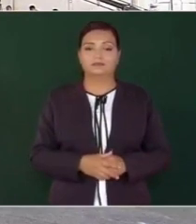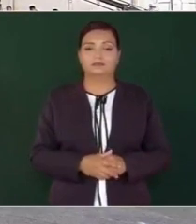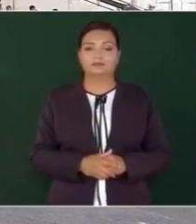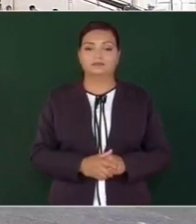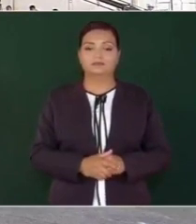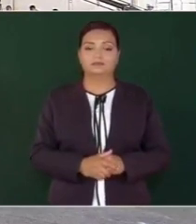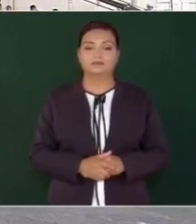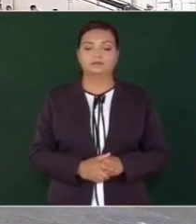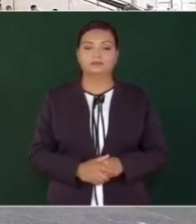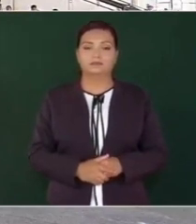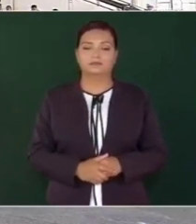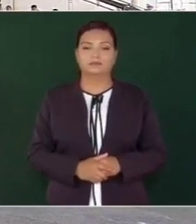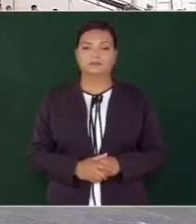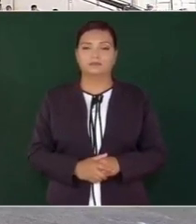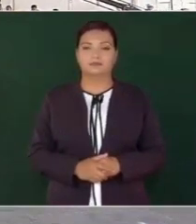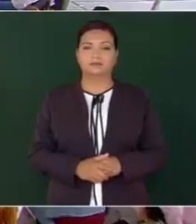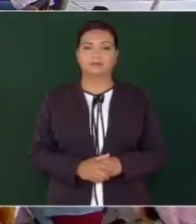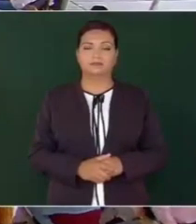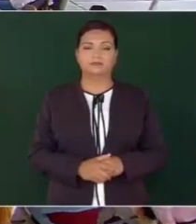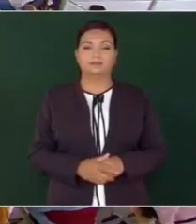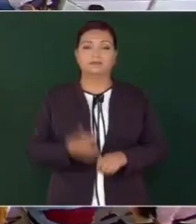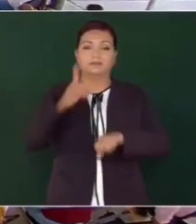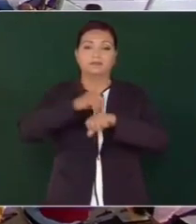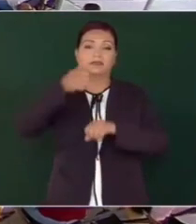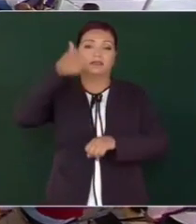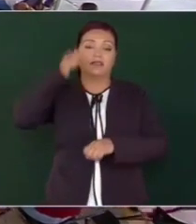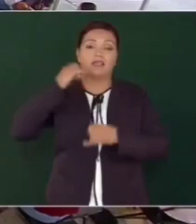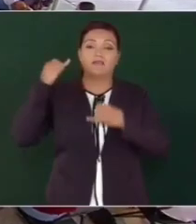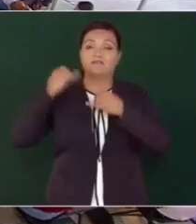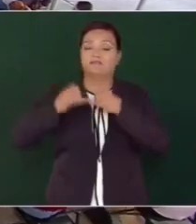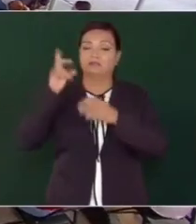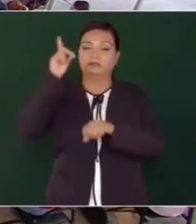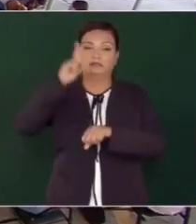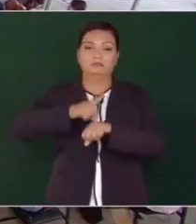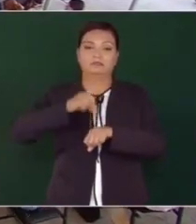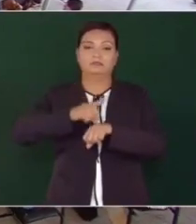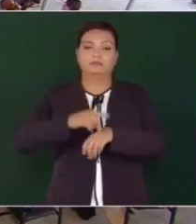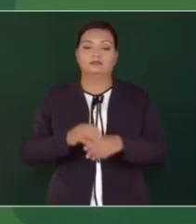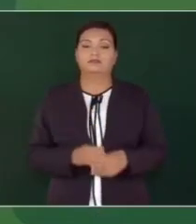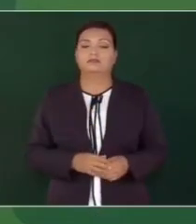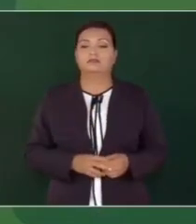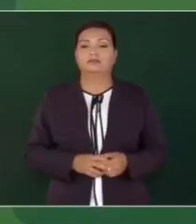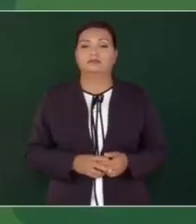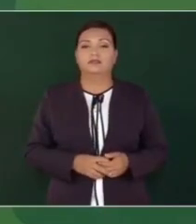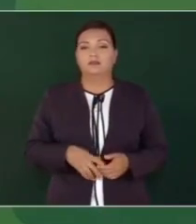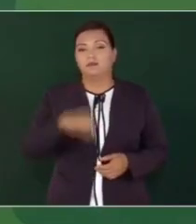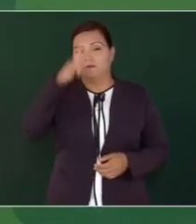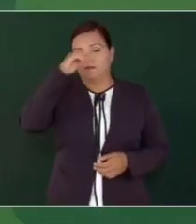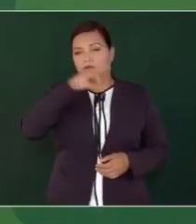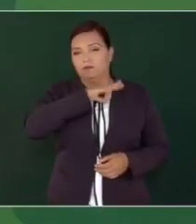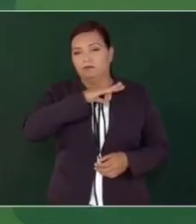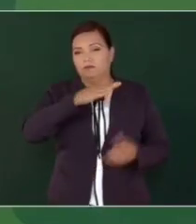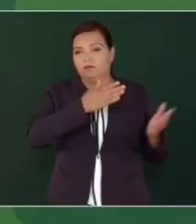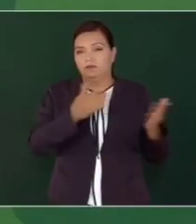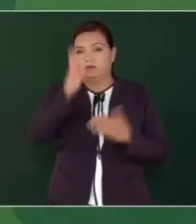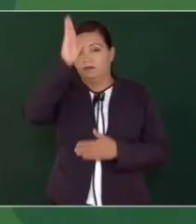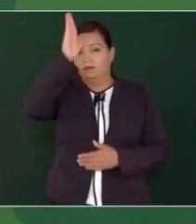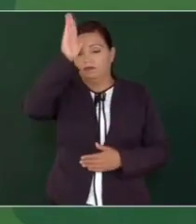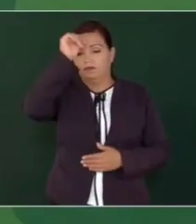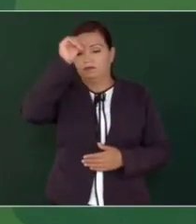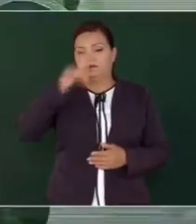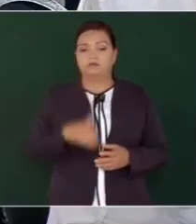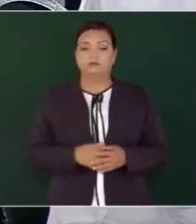Ah, no, ayer era el último día para poder llegar al acuerdo.